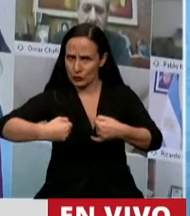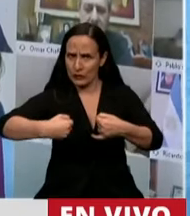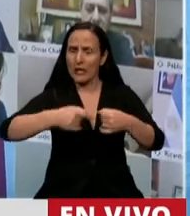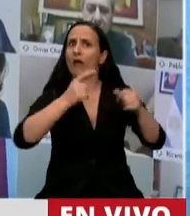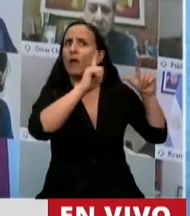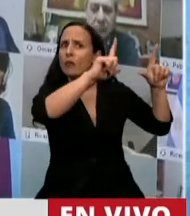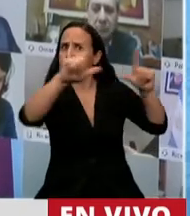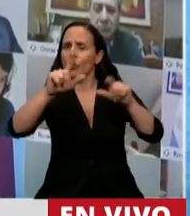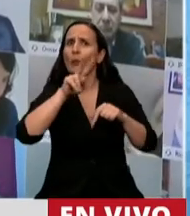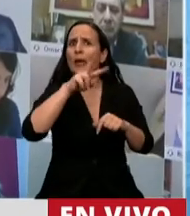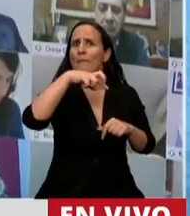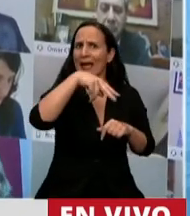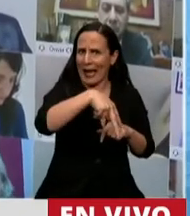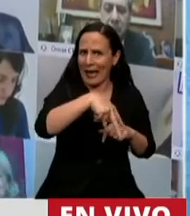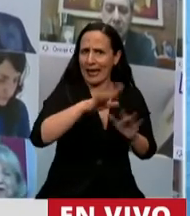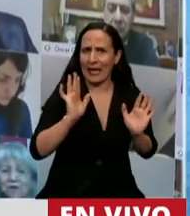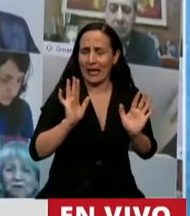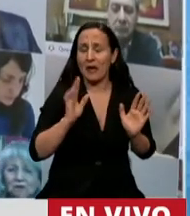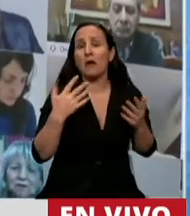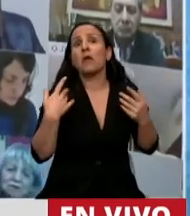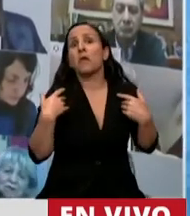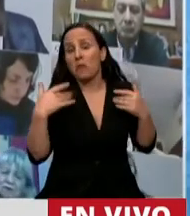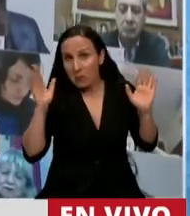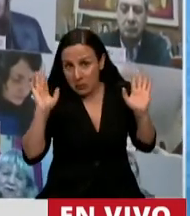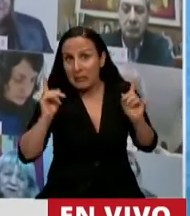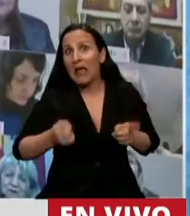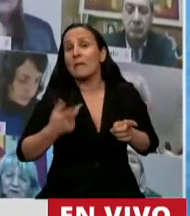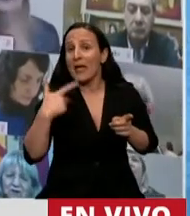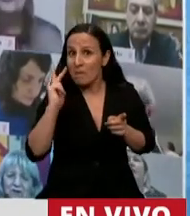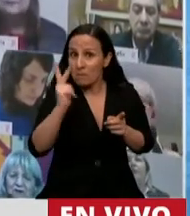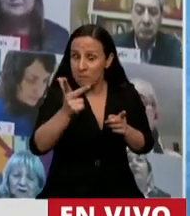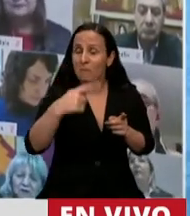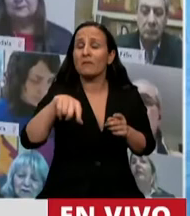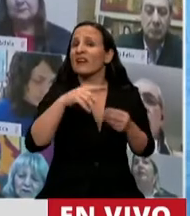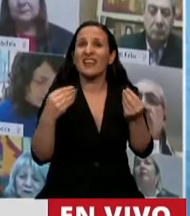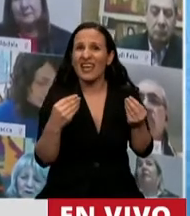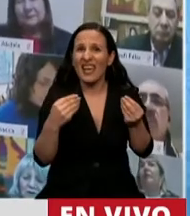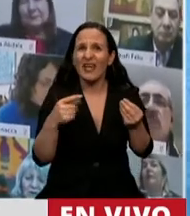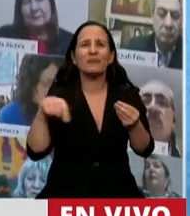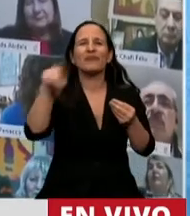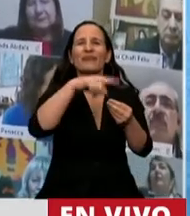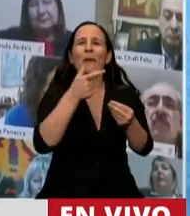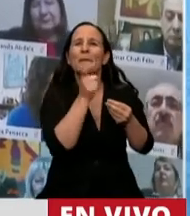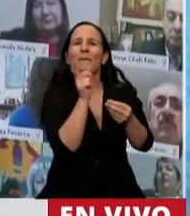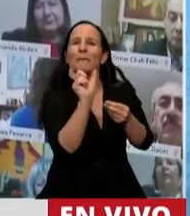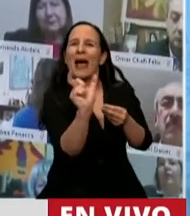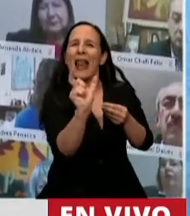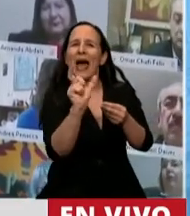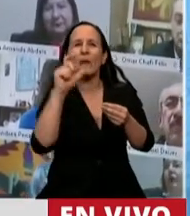lo veo del BPN. Y por ahí voy a poner también otra cuestión en consideración. Cuando hablan de consenso,